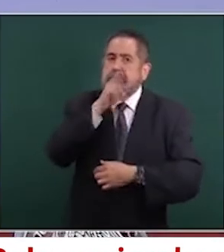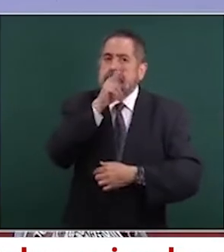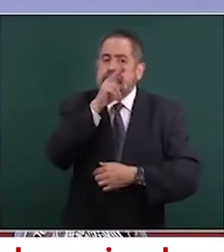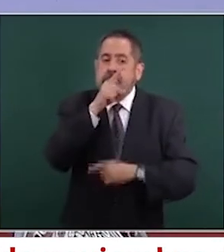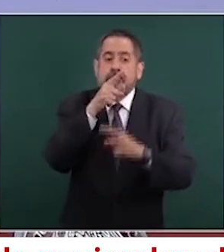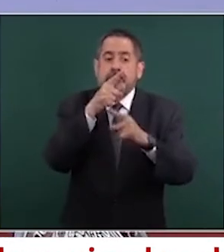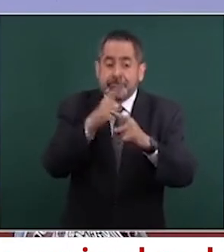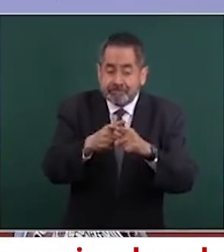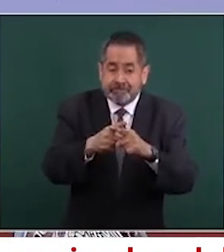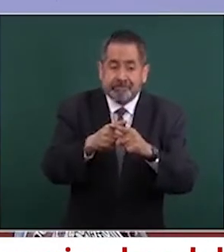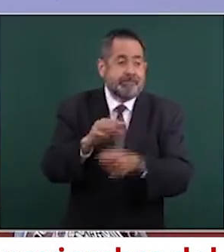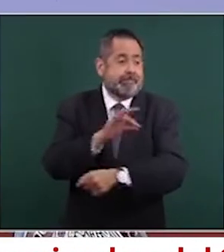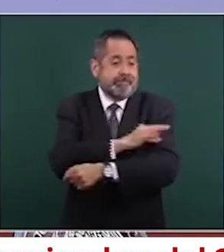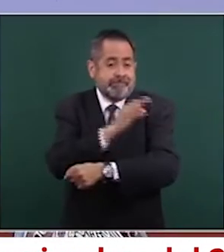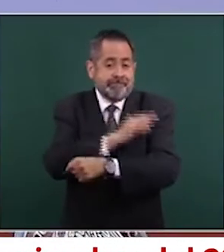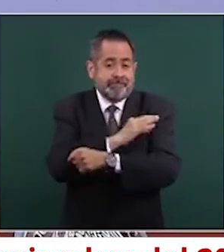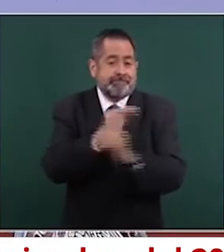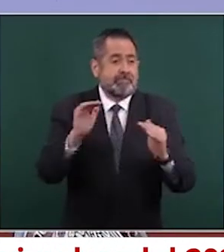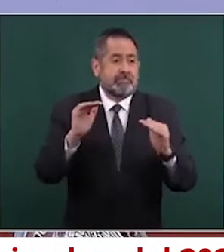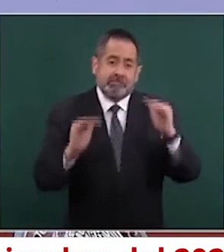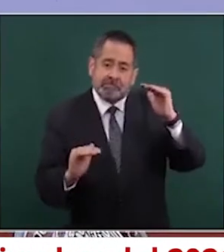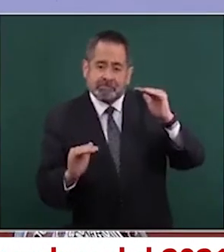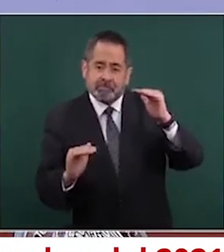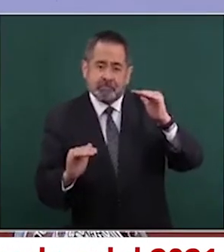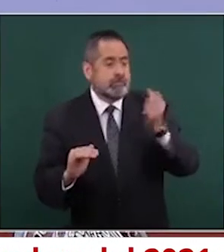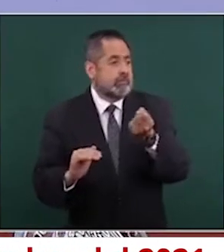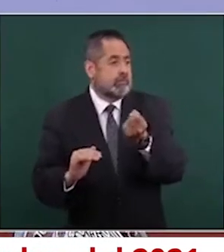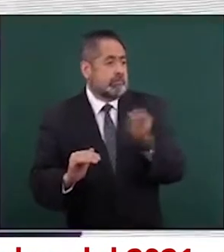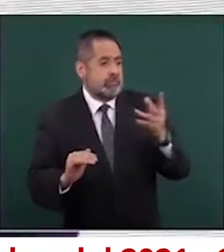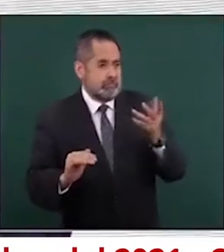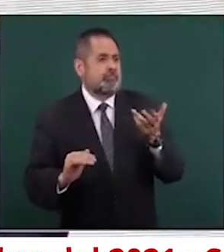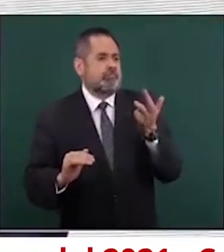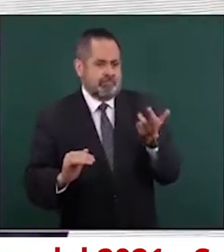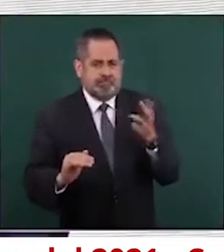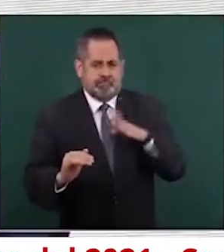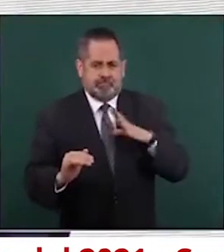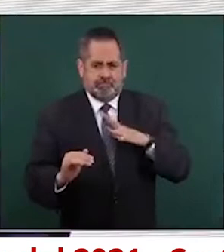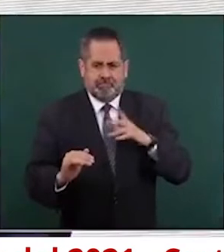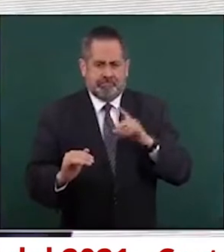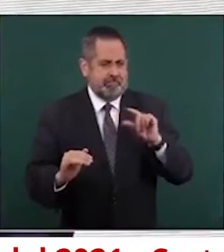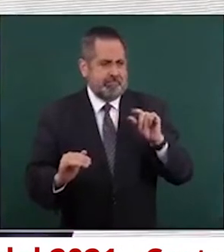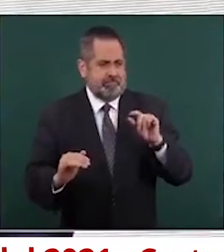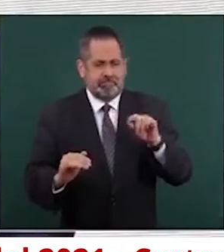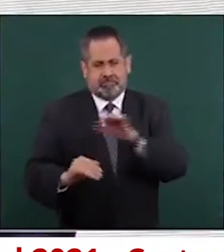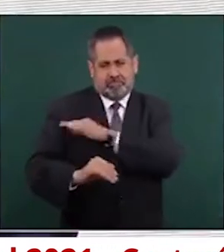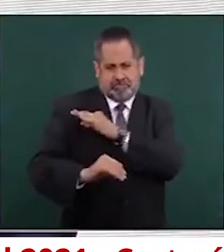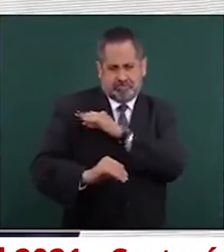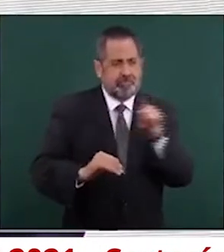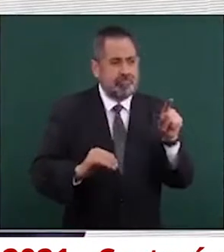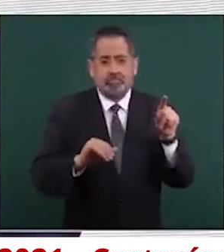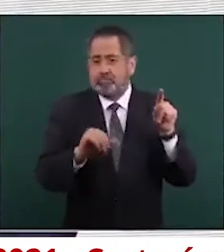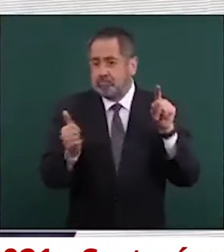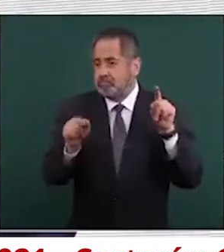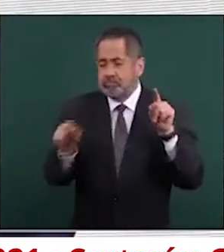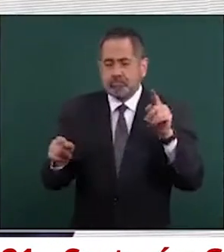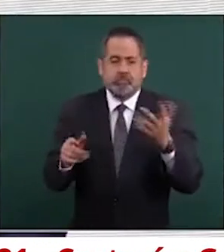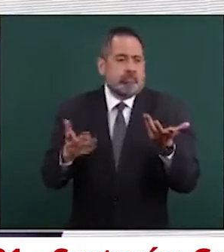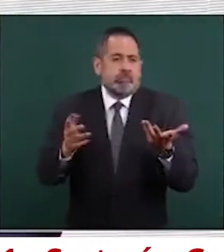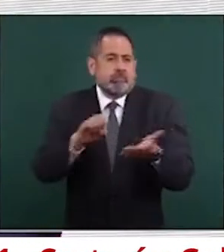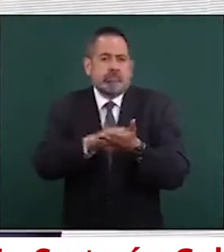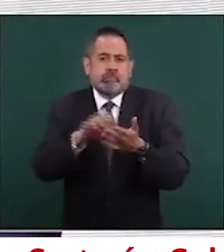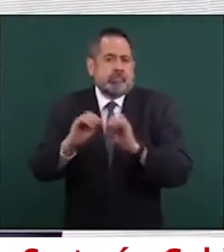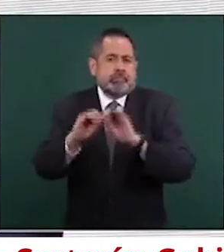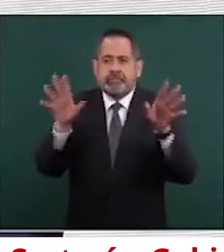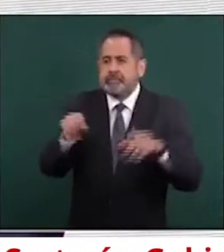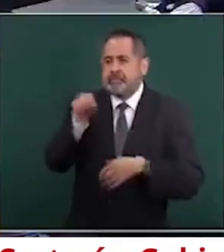preocupación a la Organización Mundial de la Salud, porque en los sitios donde no hay vacunación, ciertamente Omicron o cualquiera de